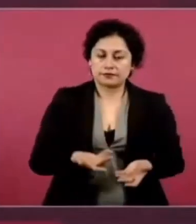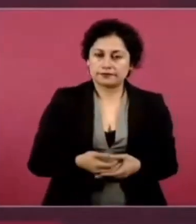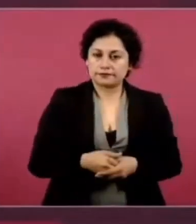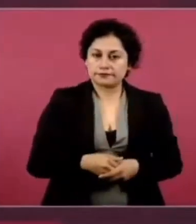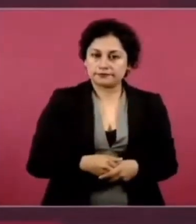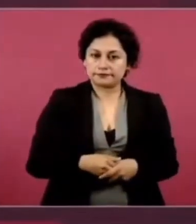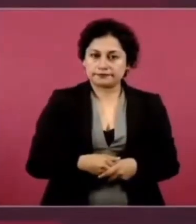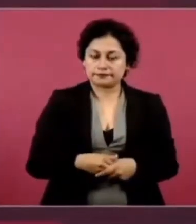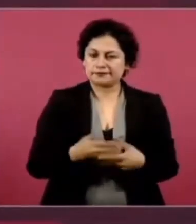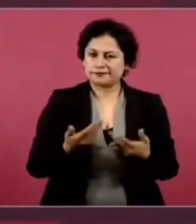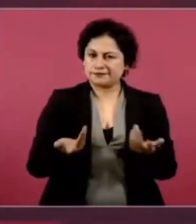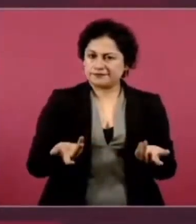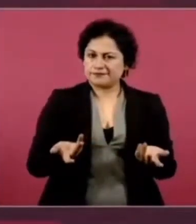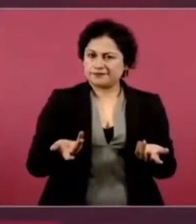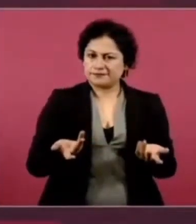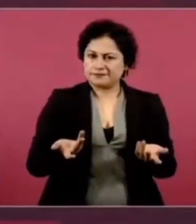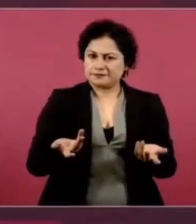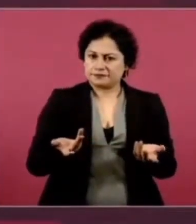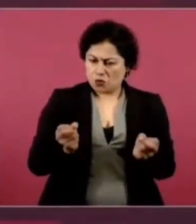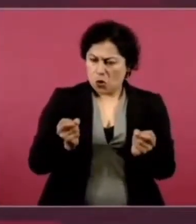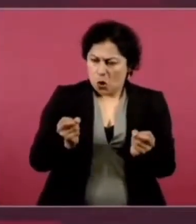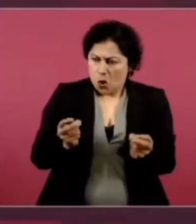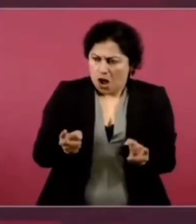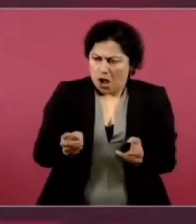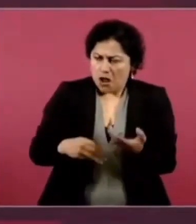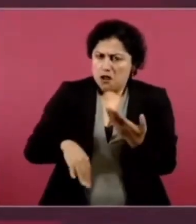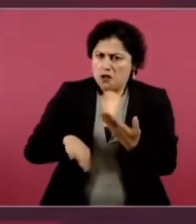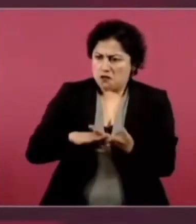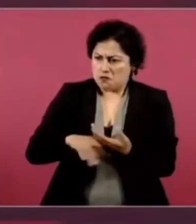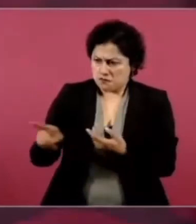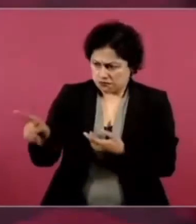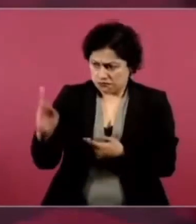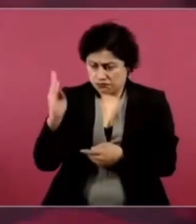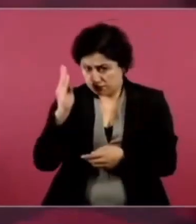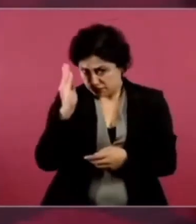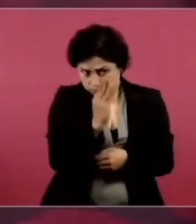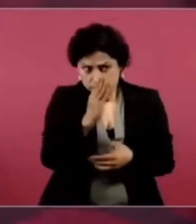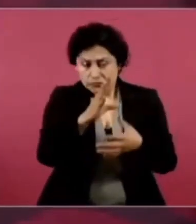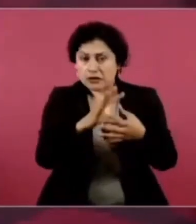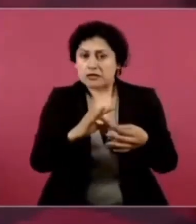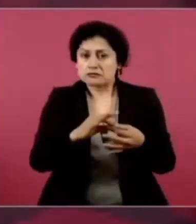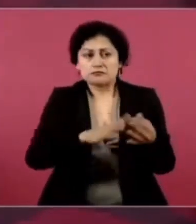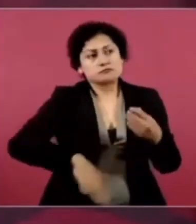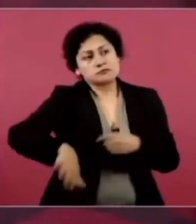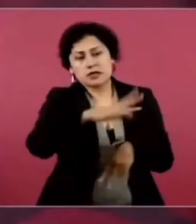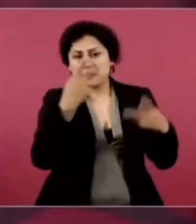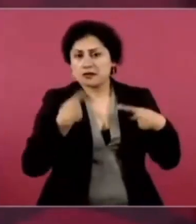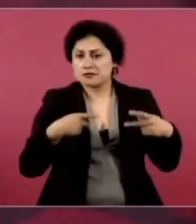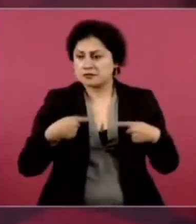Entonces, ¿por qué no informan de manera directa a la gente?